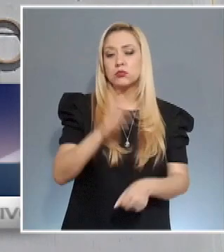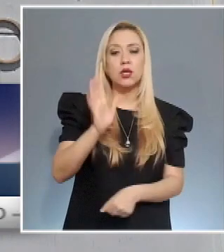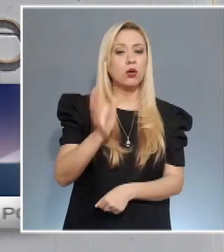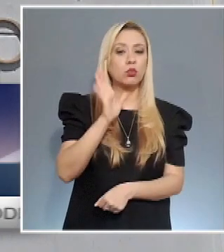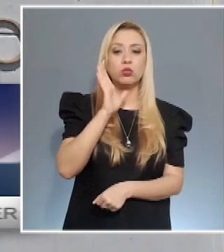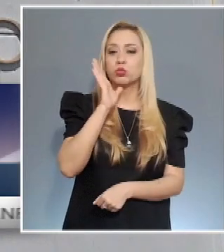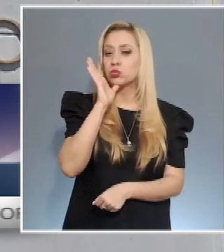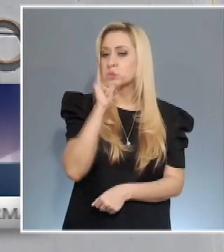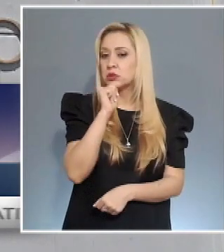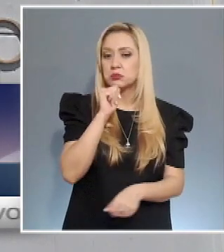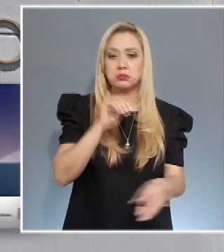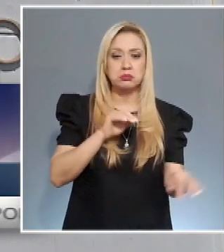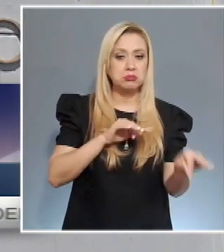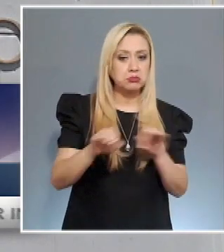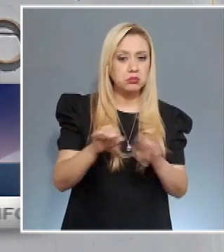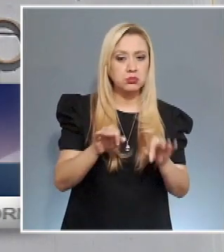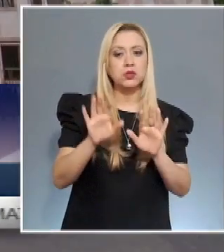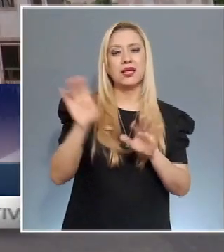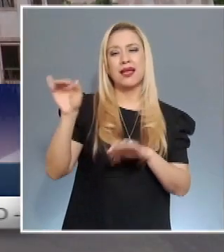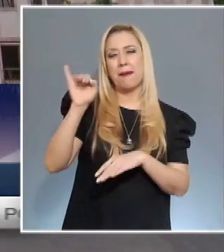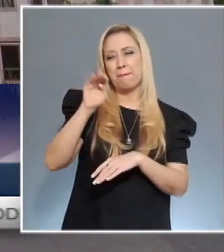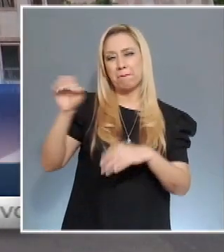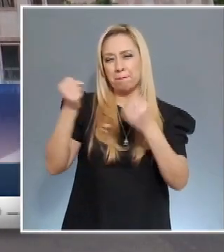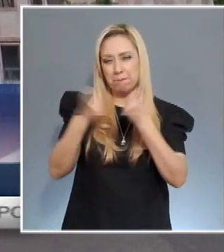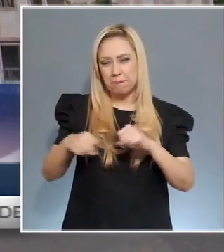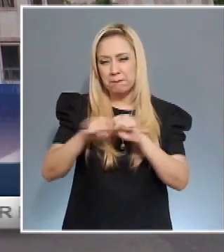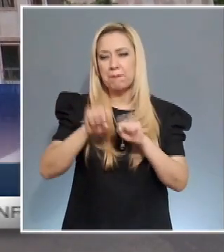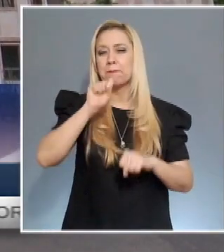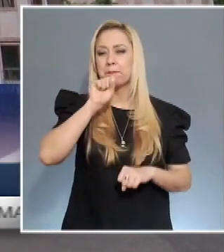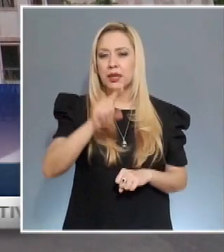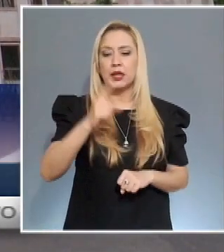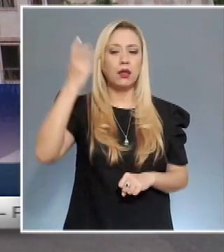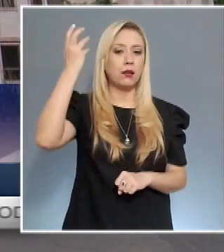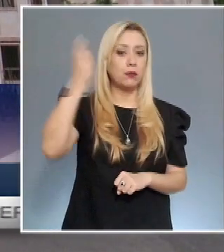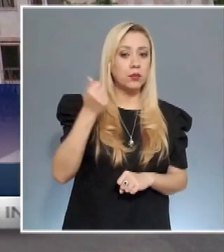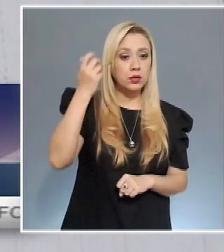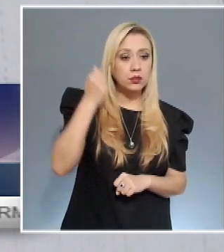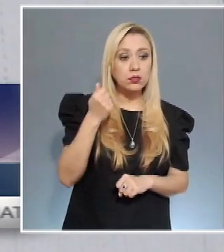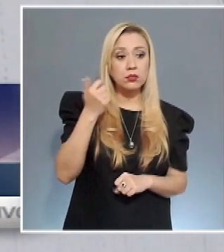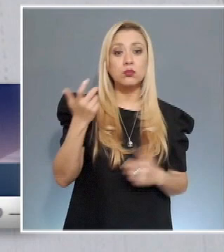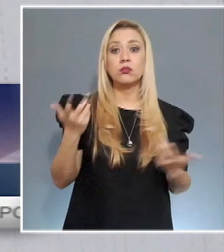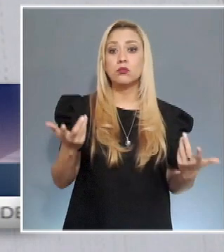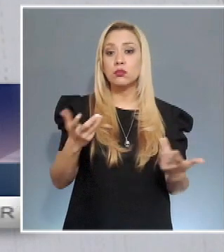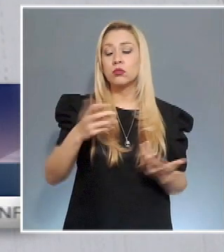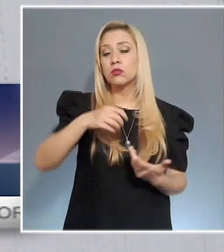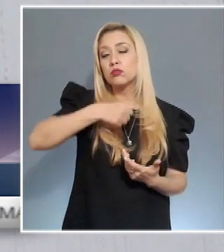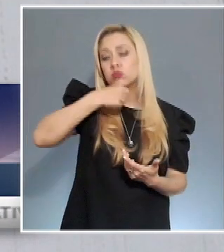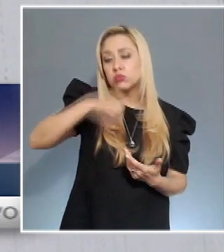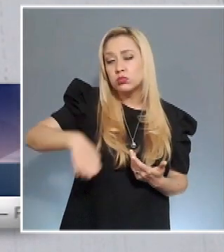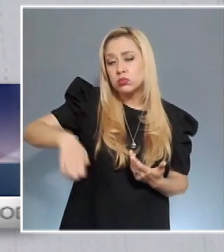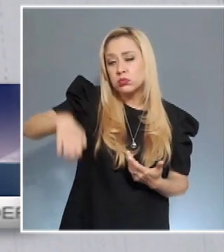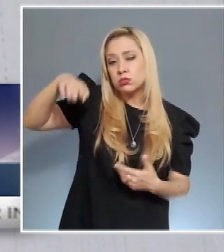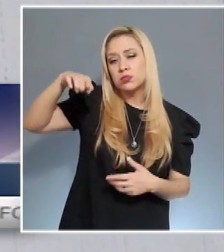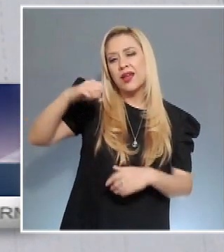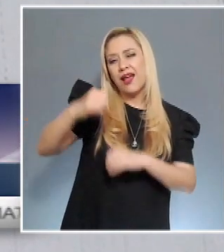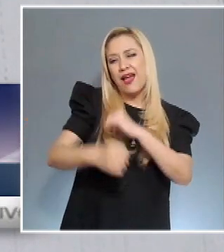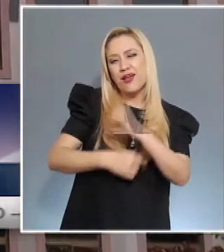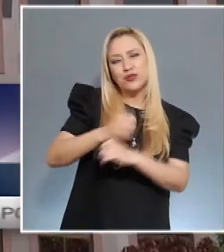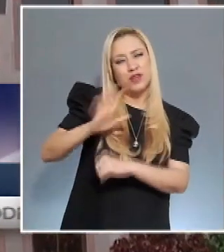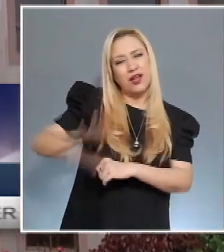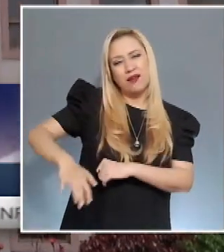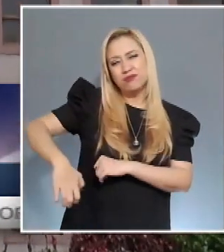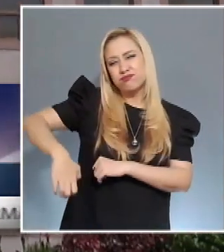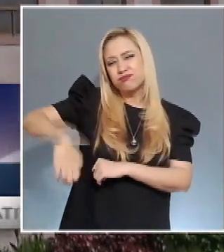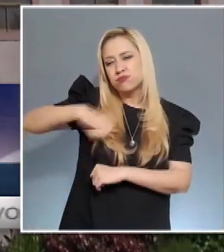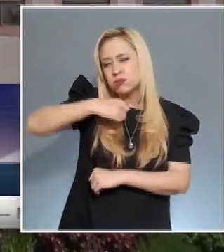que, aunque la ley no lo prevea para los pensionados por vejez, no se transgreden los derechos de igualdad y previsión social, puesto que se trata